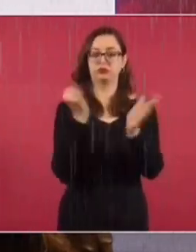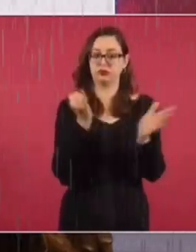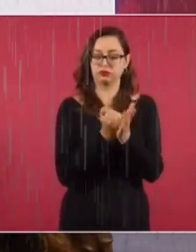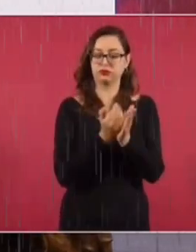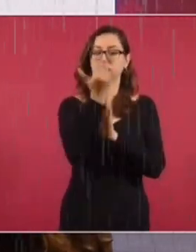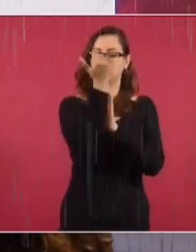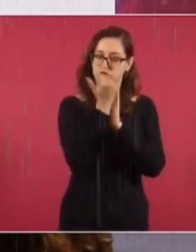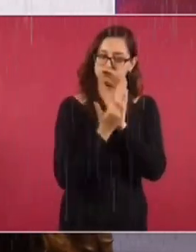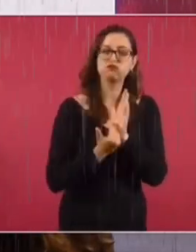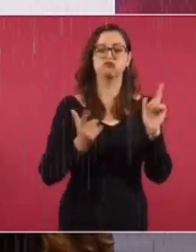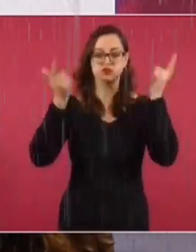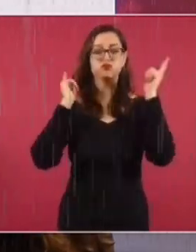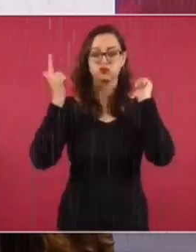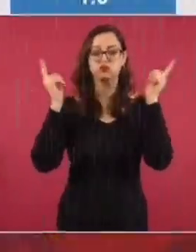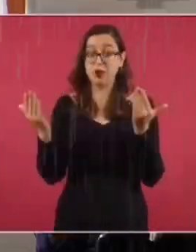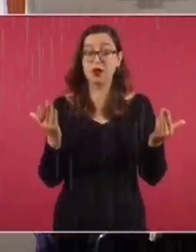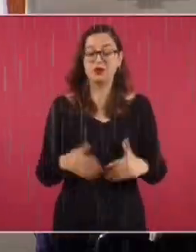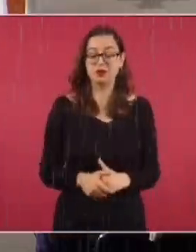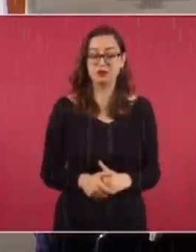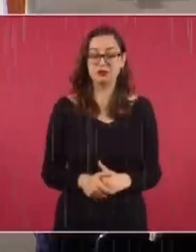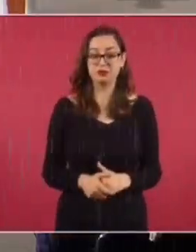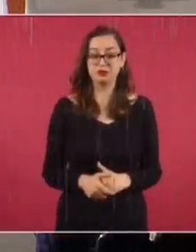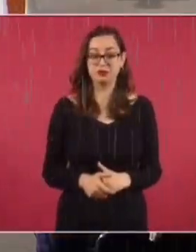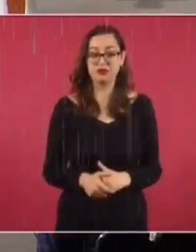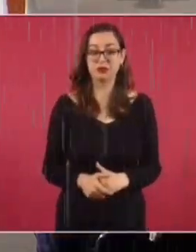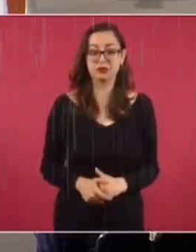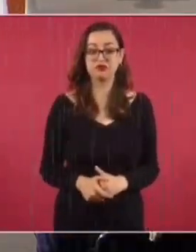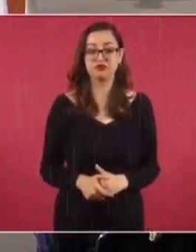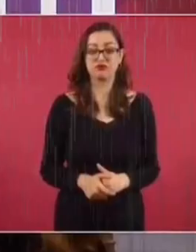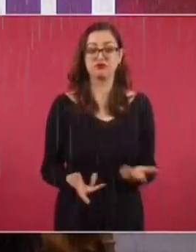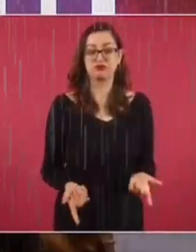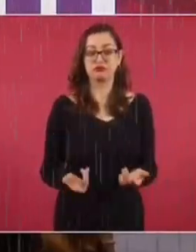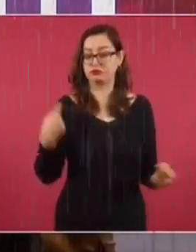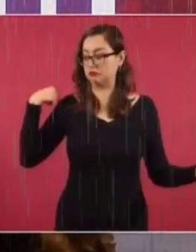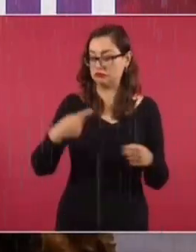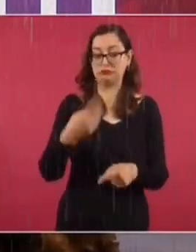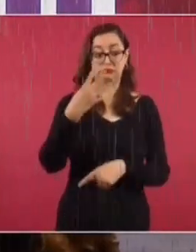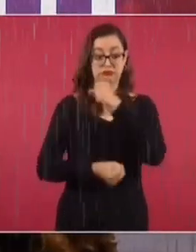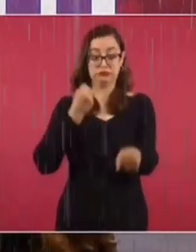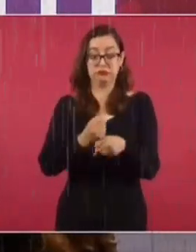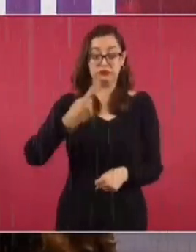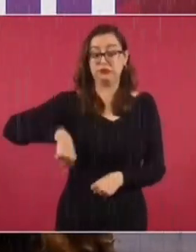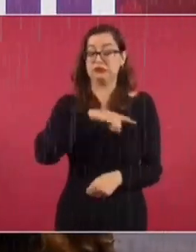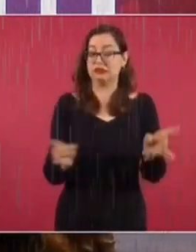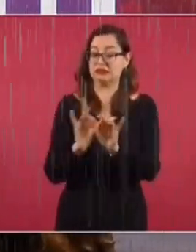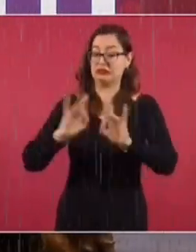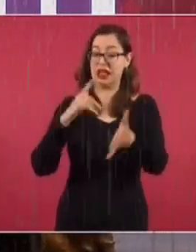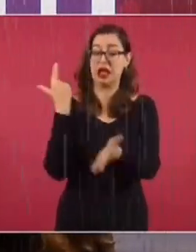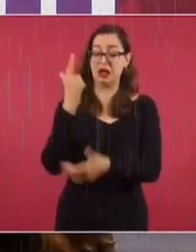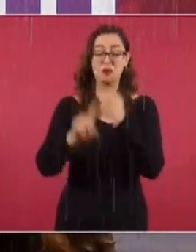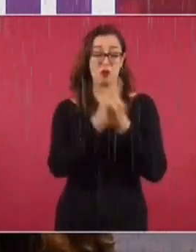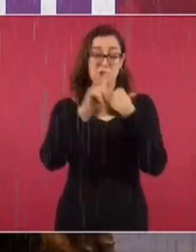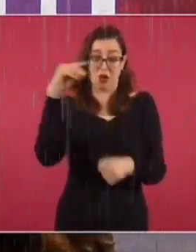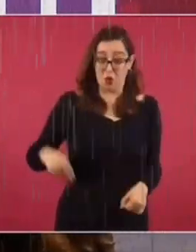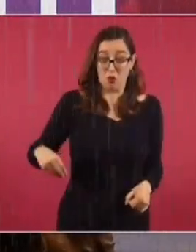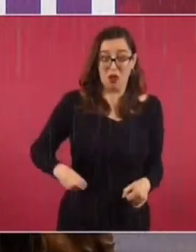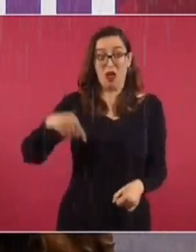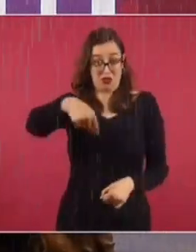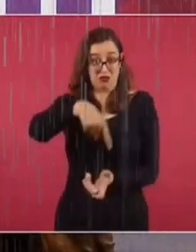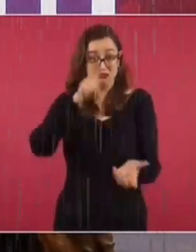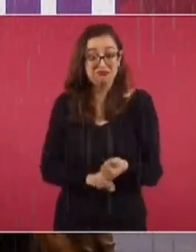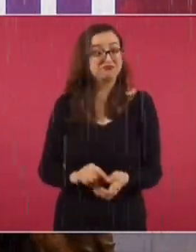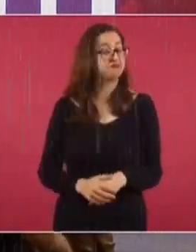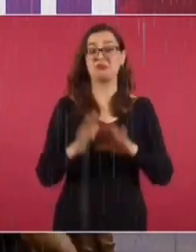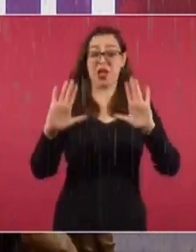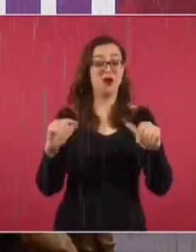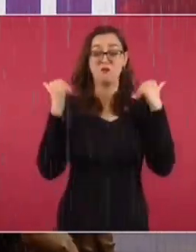lo vamos a reducir. Nosotros hemos enfrentado dos circunstancias difíciles y las dos externas. No son